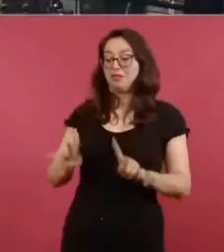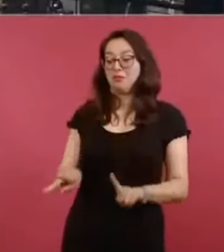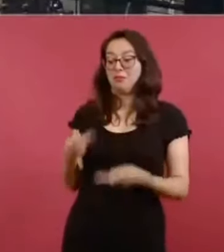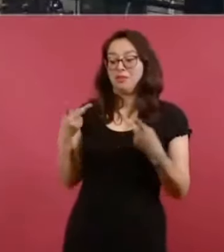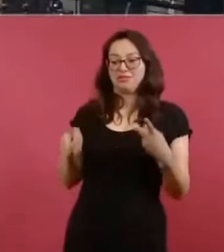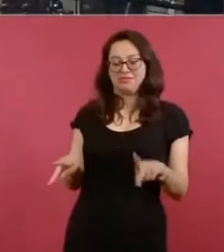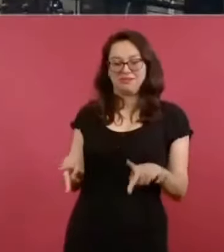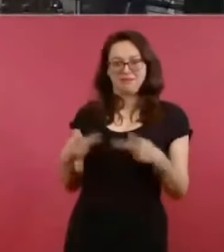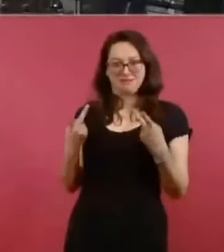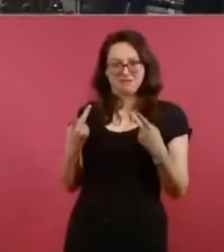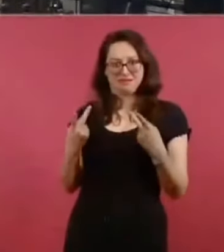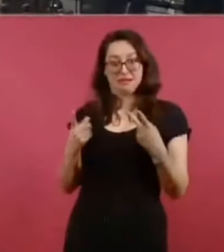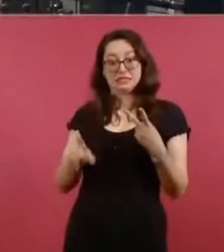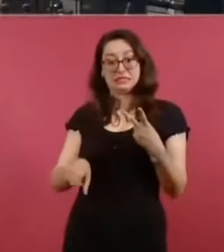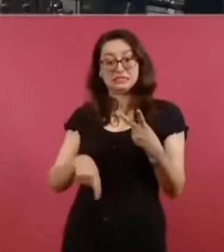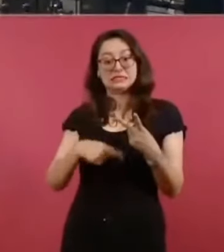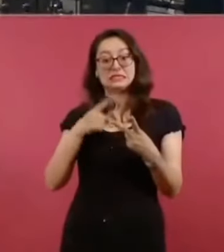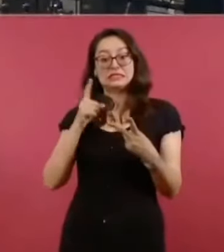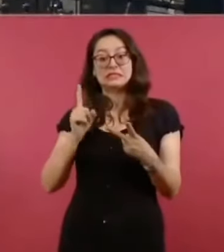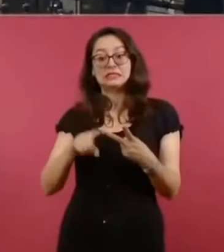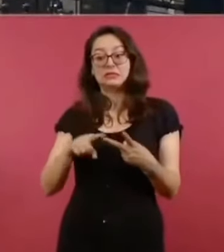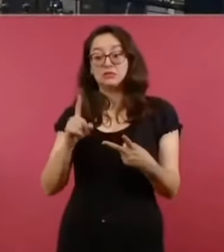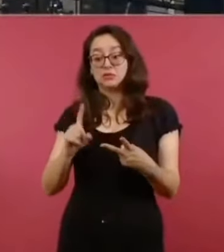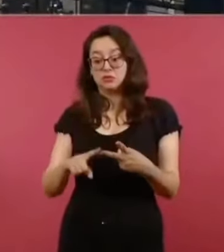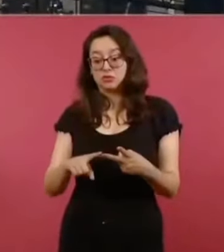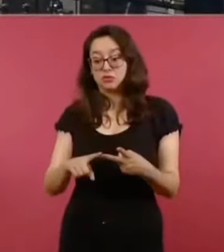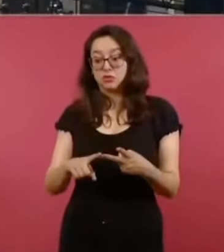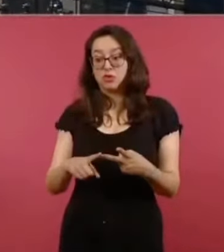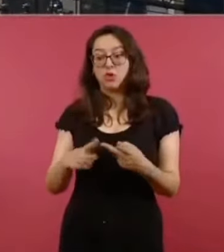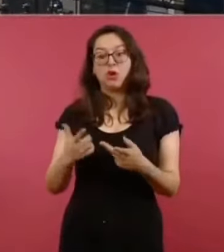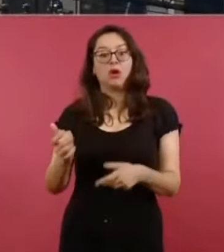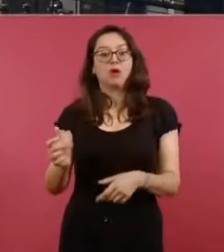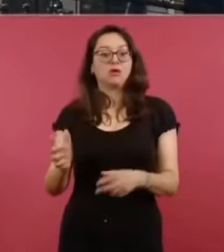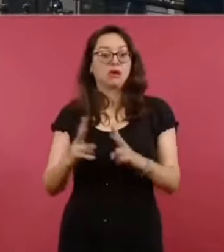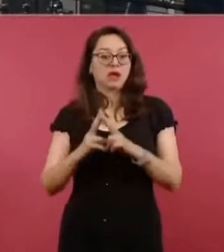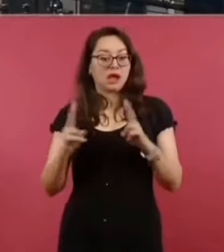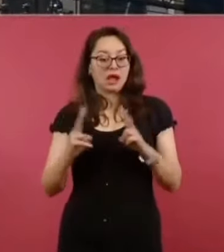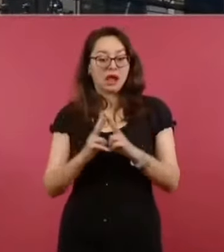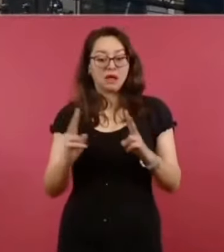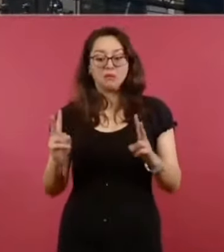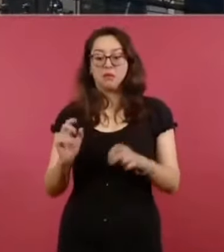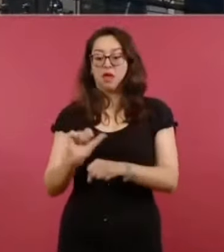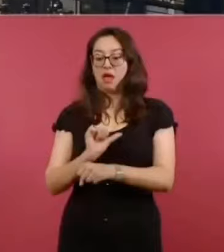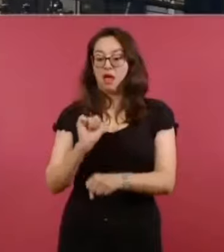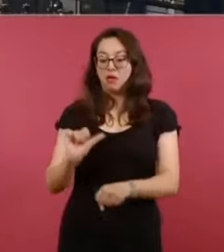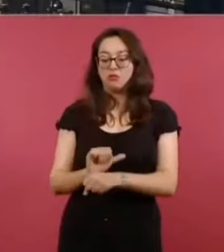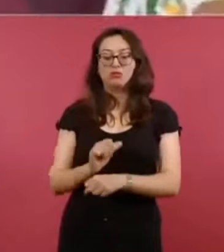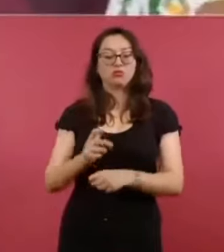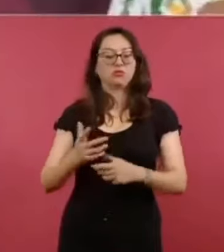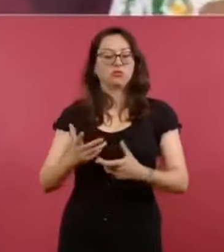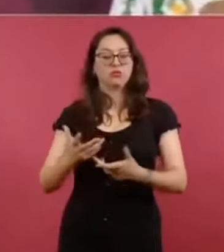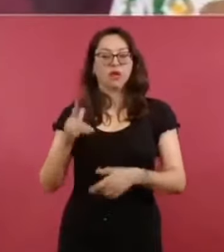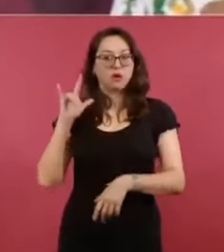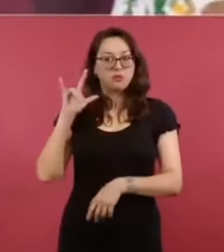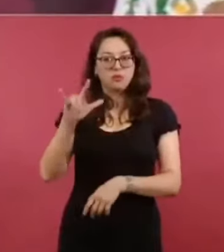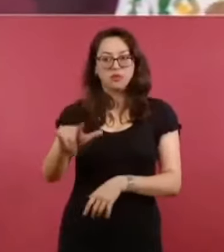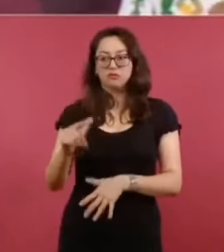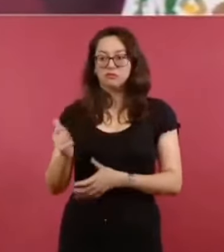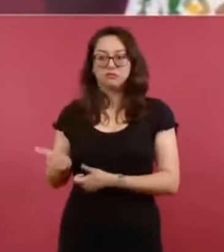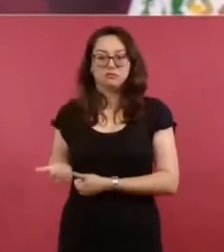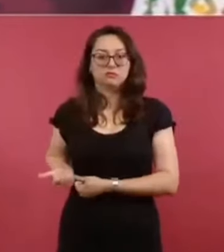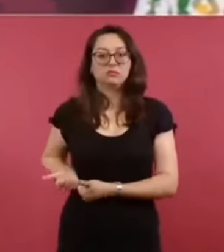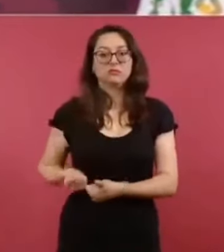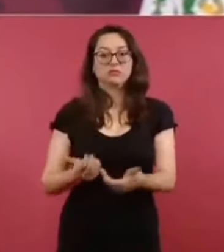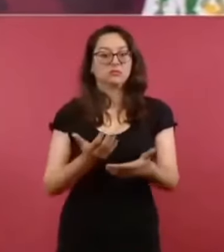Y ahora, hace una semana se toma el acuerdo de que se